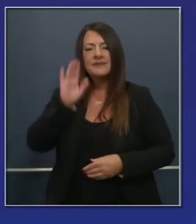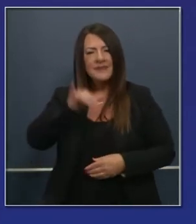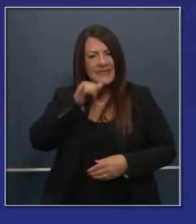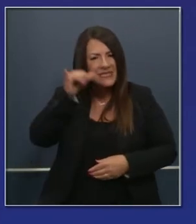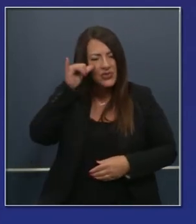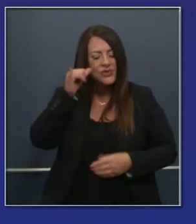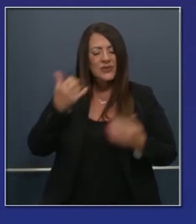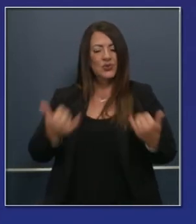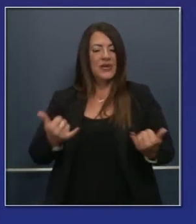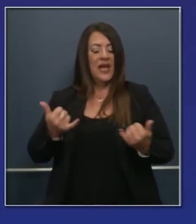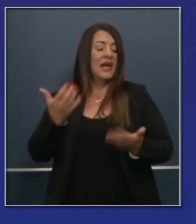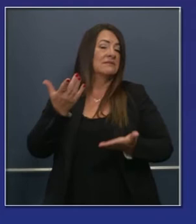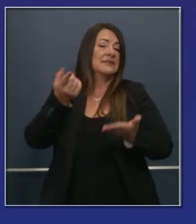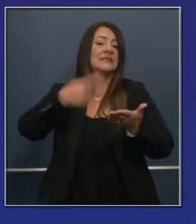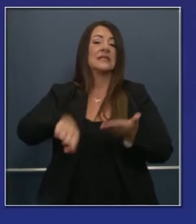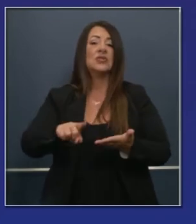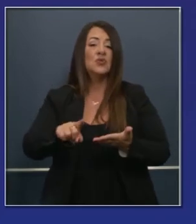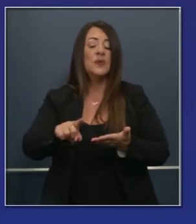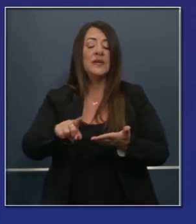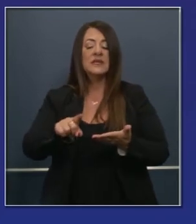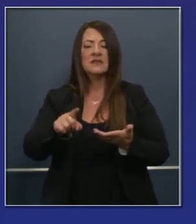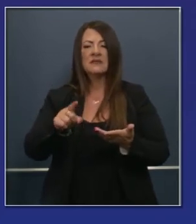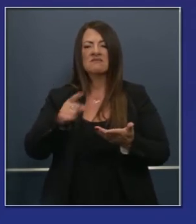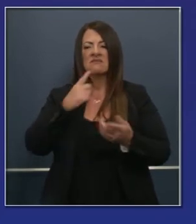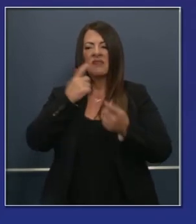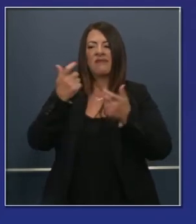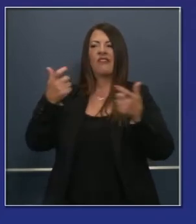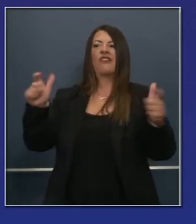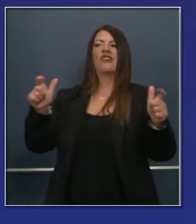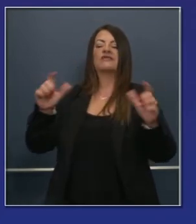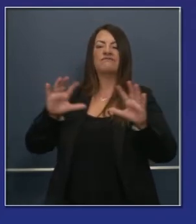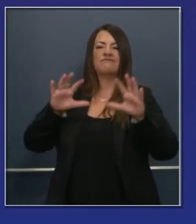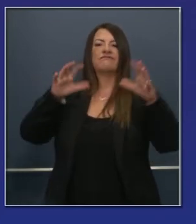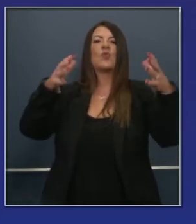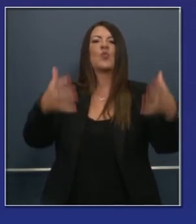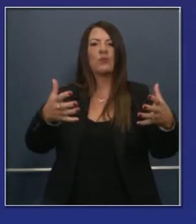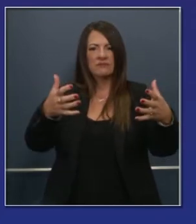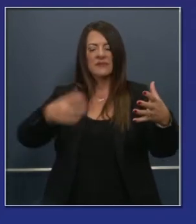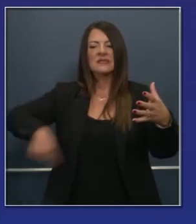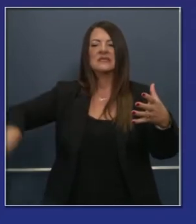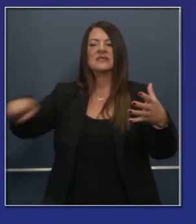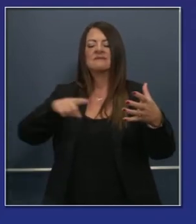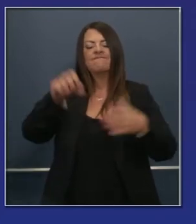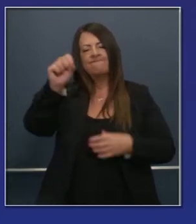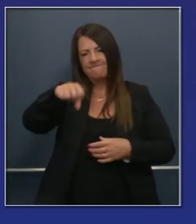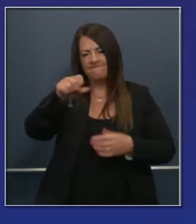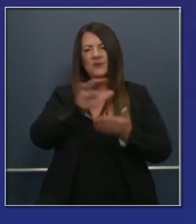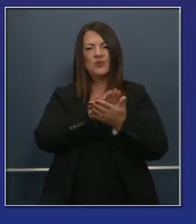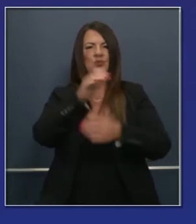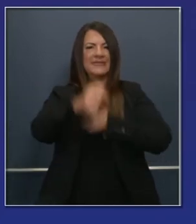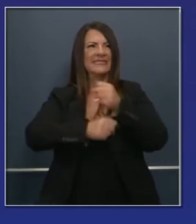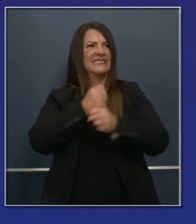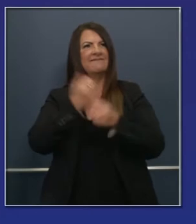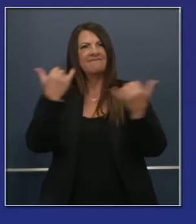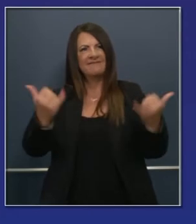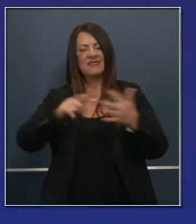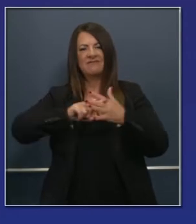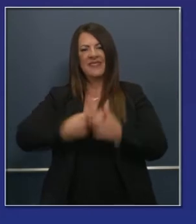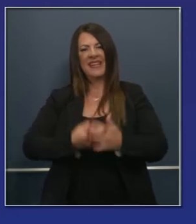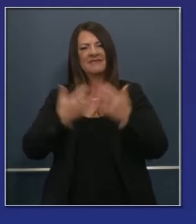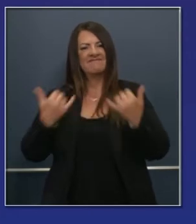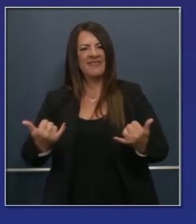año escolar ya empezó ayer, la semana que viene. Hoy un gran grupo de estudiantes una semana después. De modo que el año escolar está,